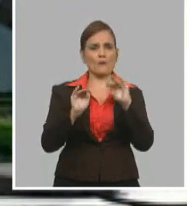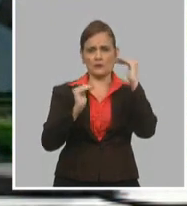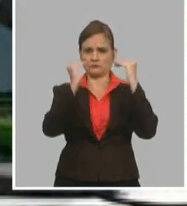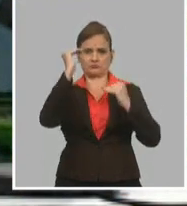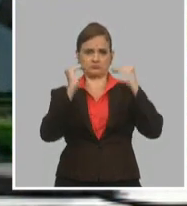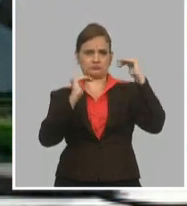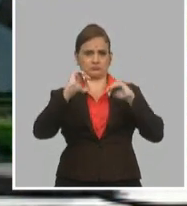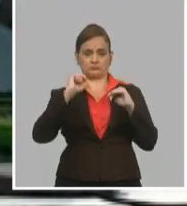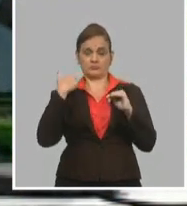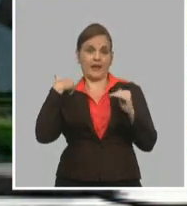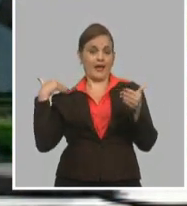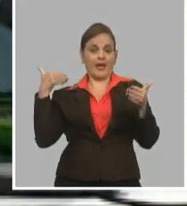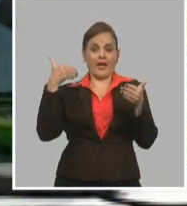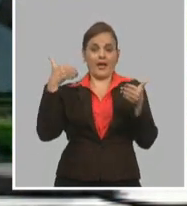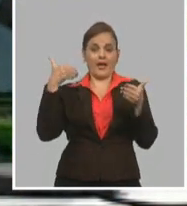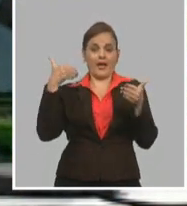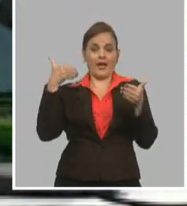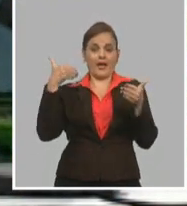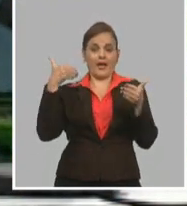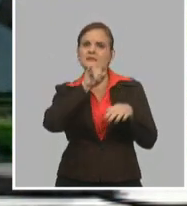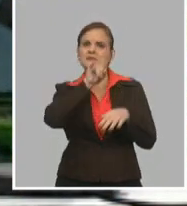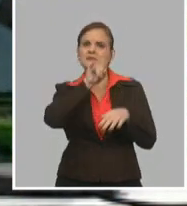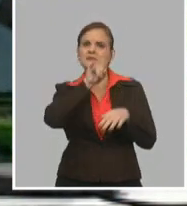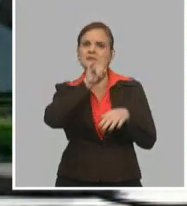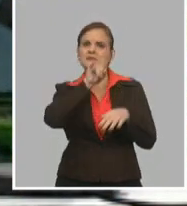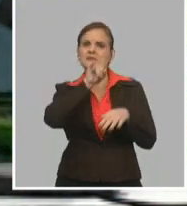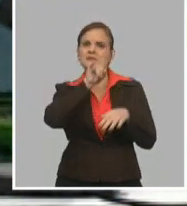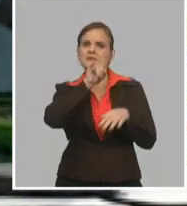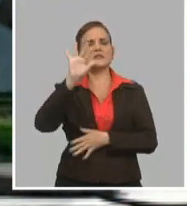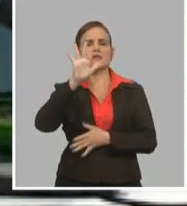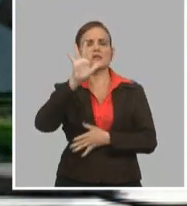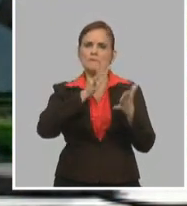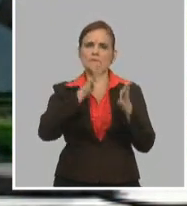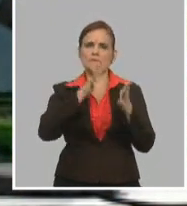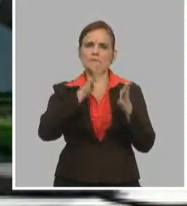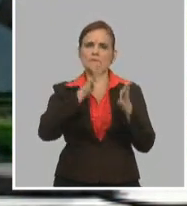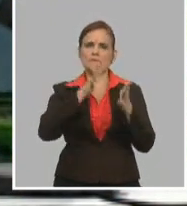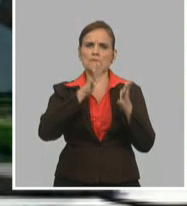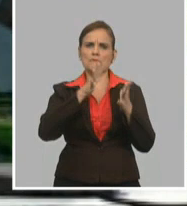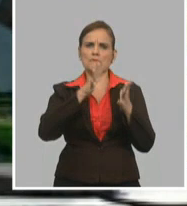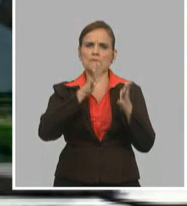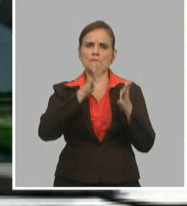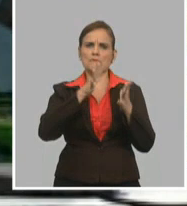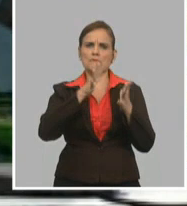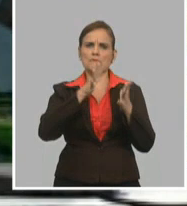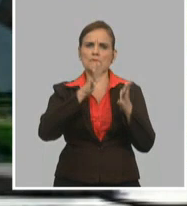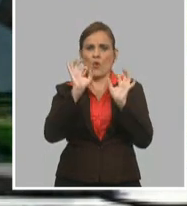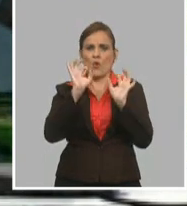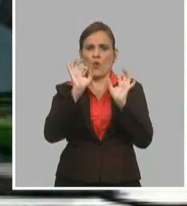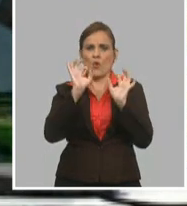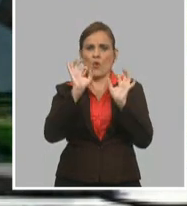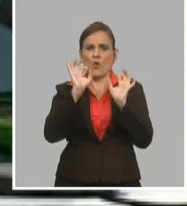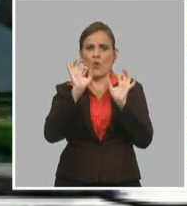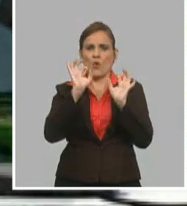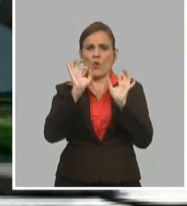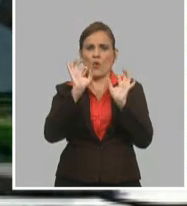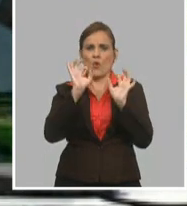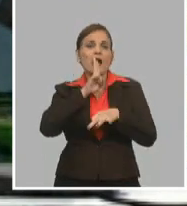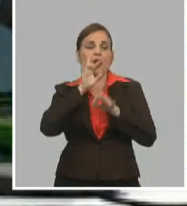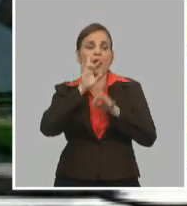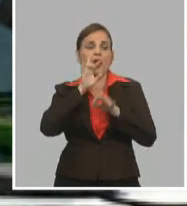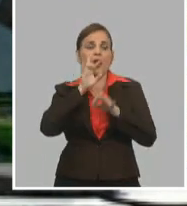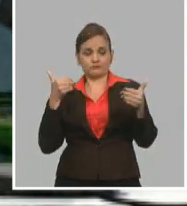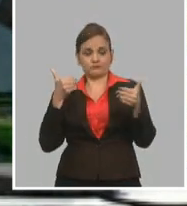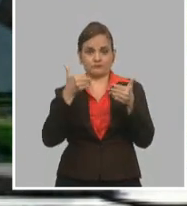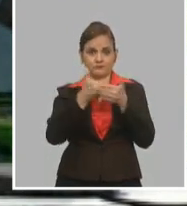fecha en Granma, que andaban por los 167, 170 aproximadamente milímetros de agua, en lo que va ya de